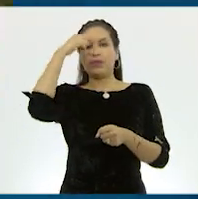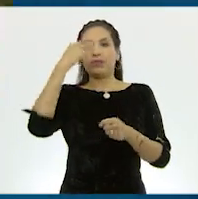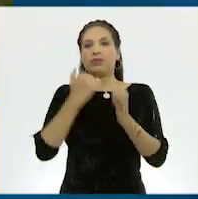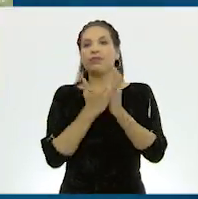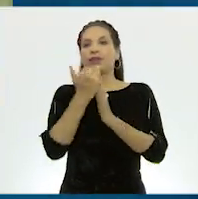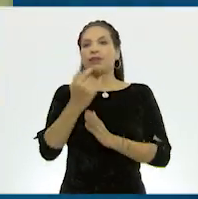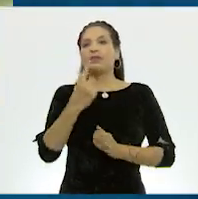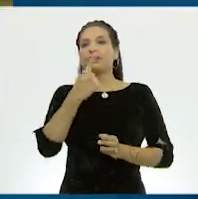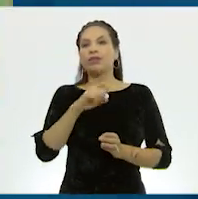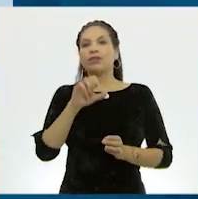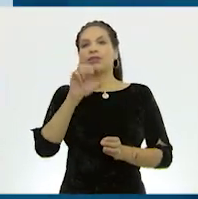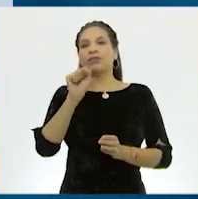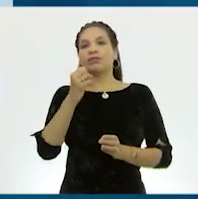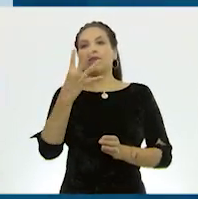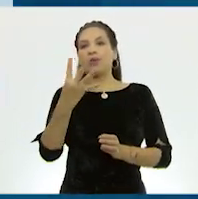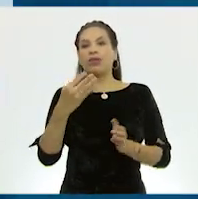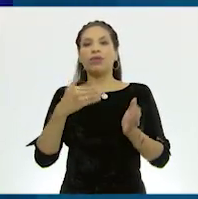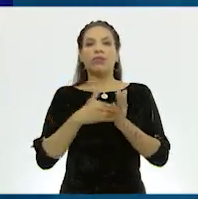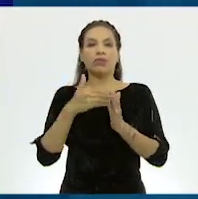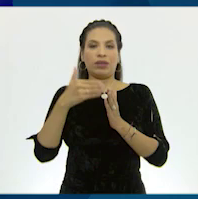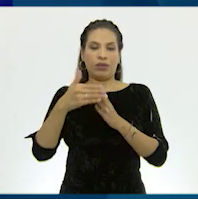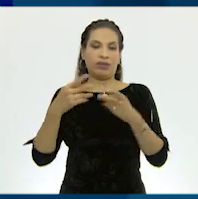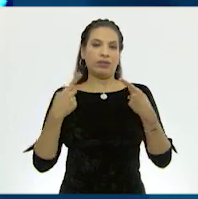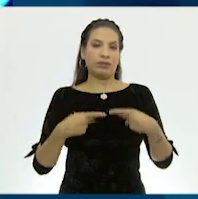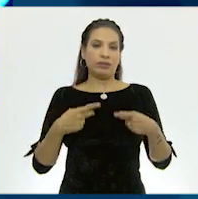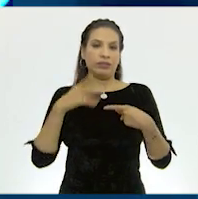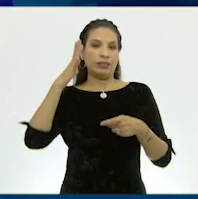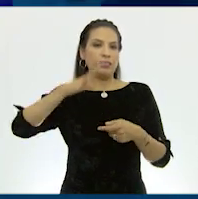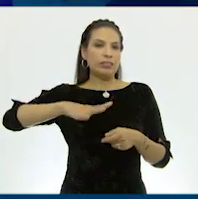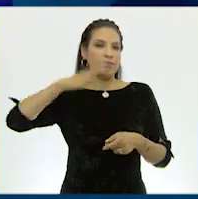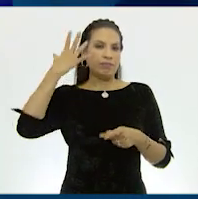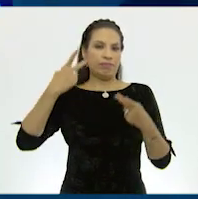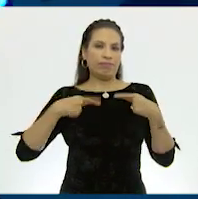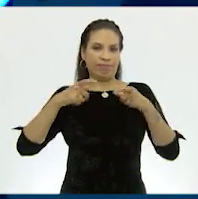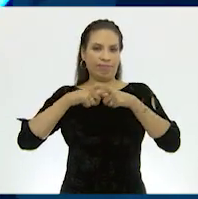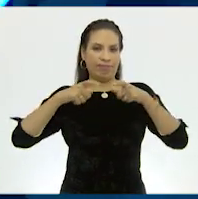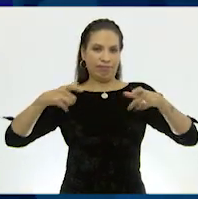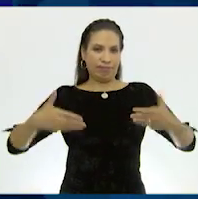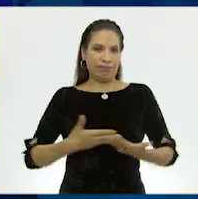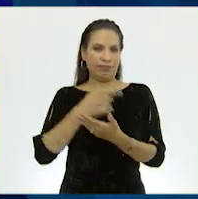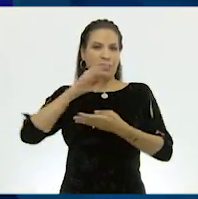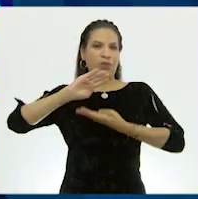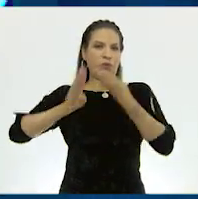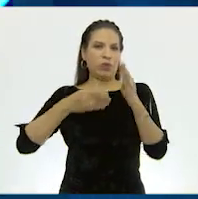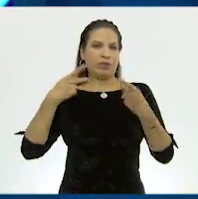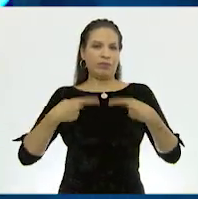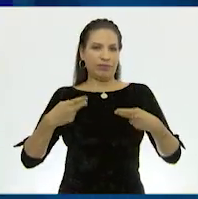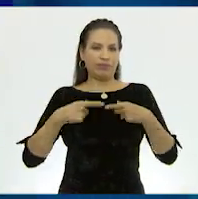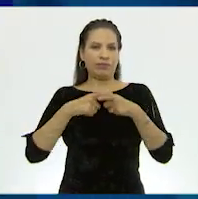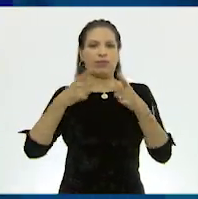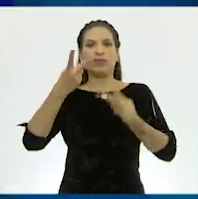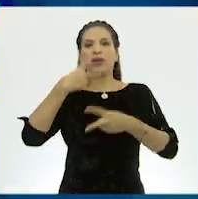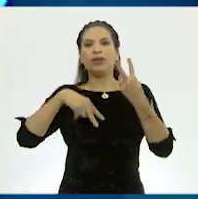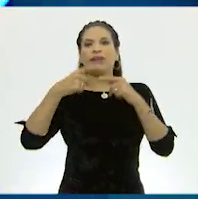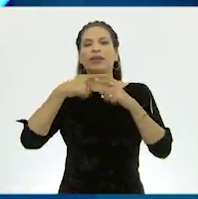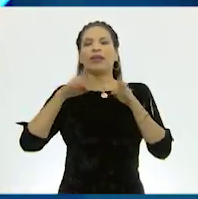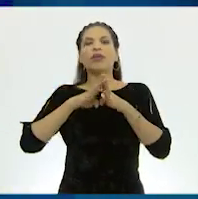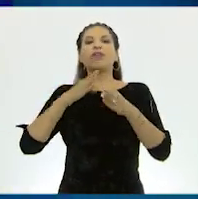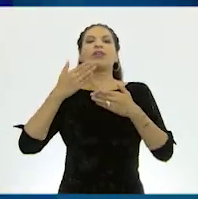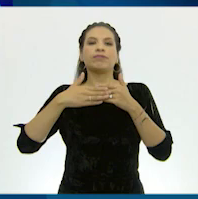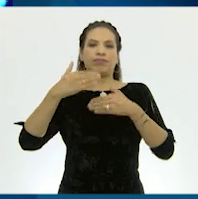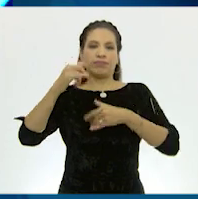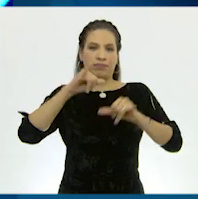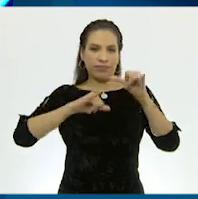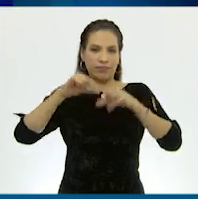rebasará los 164 millones. Este acelerado aumento de la población en el mundo es resultado de los avances en la medicina,